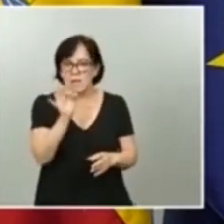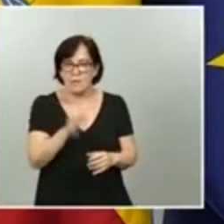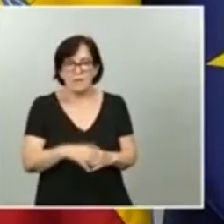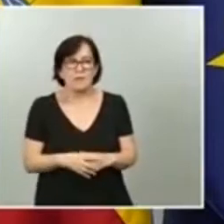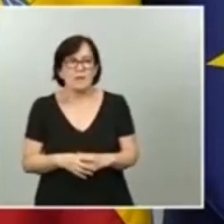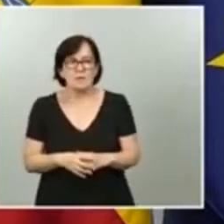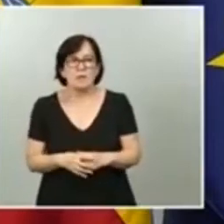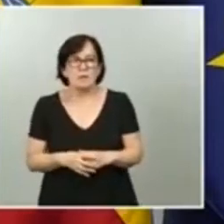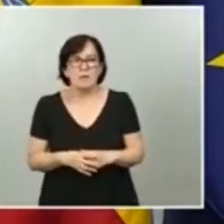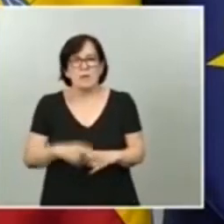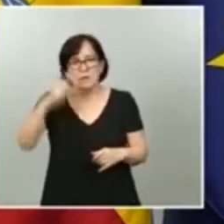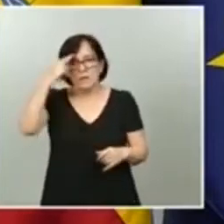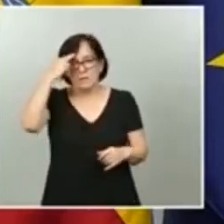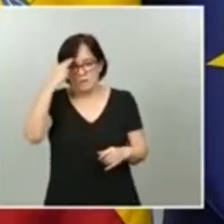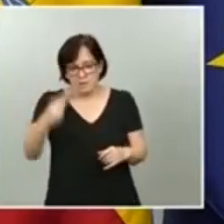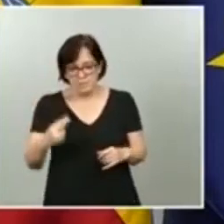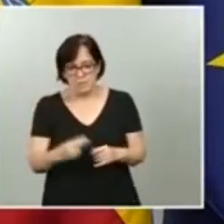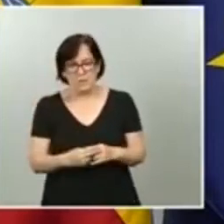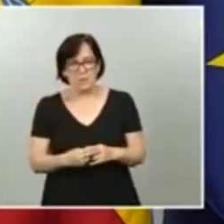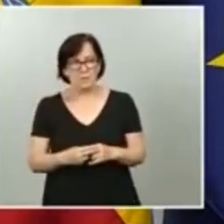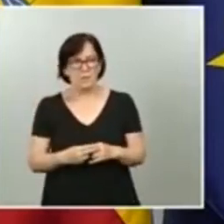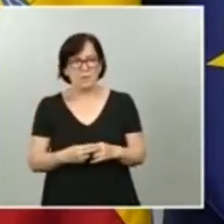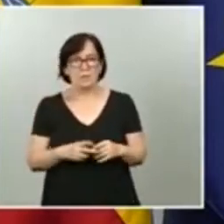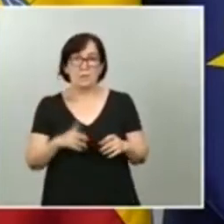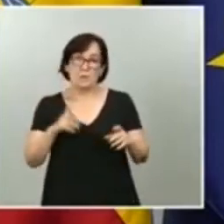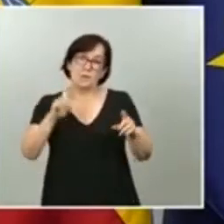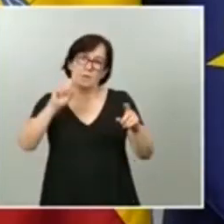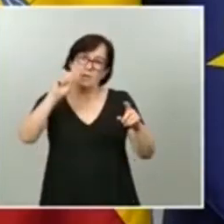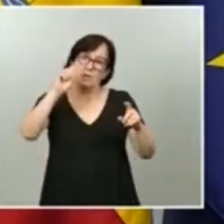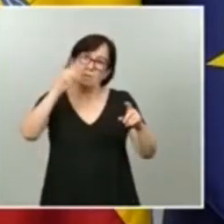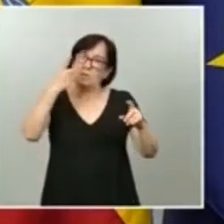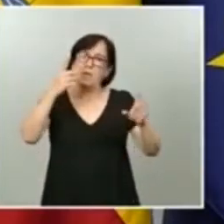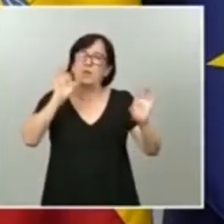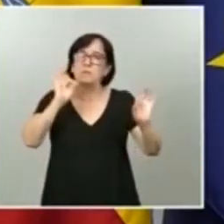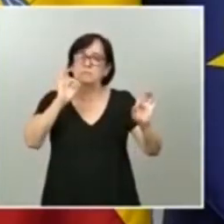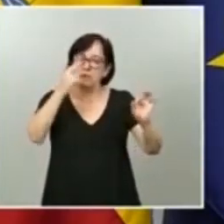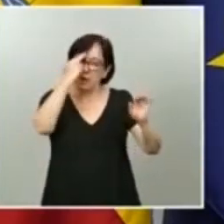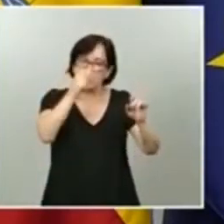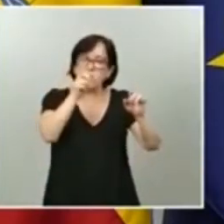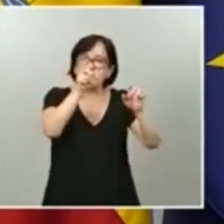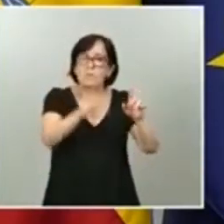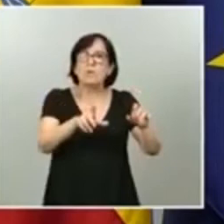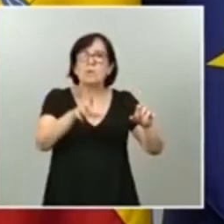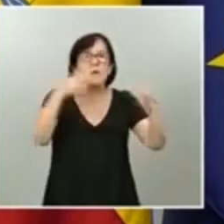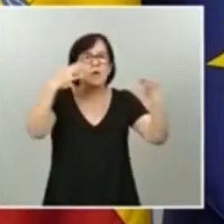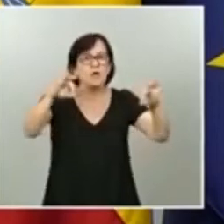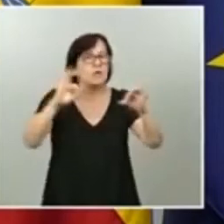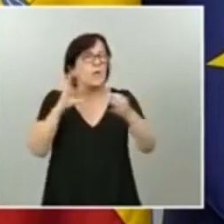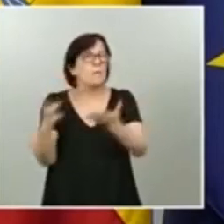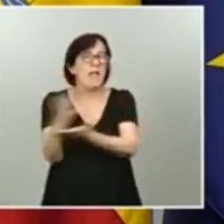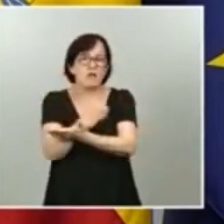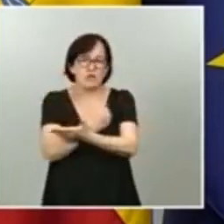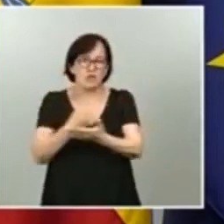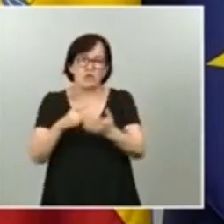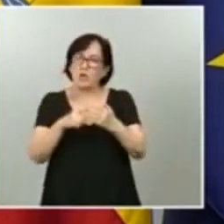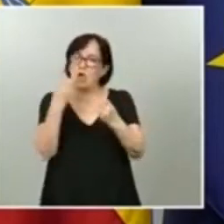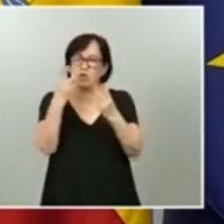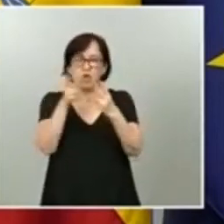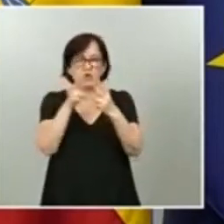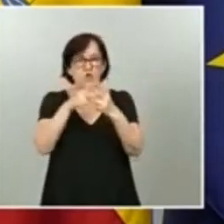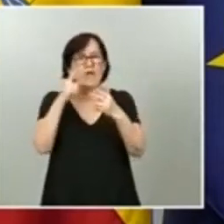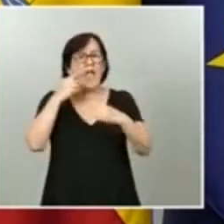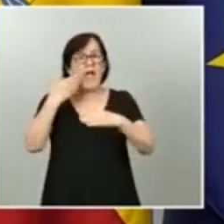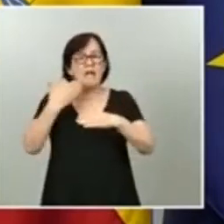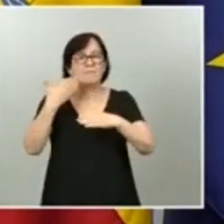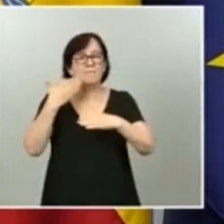respetar la presunción de inocencia, que también es para todos, y la igualdad ante la ley. Creo que son los dos pilares sobre los que se mueve nuestra democracia